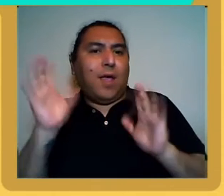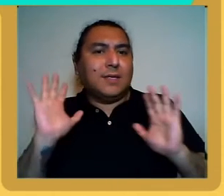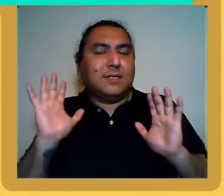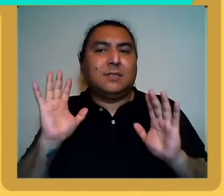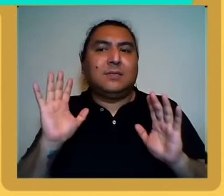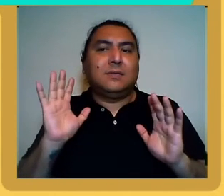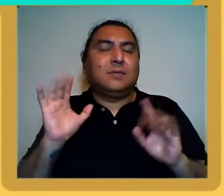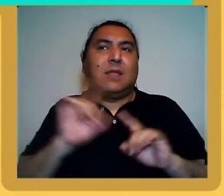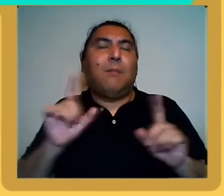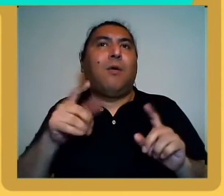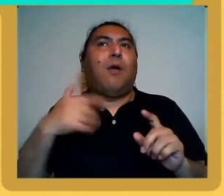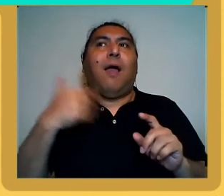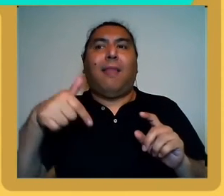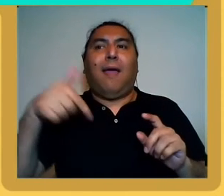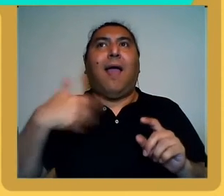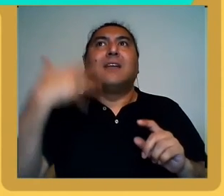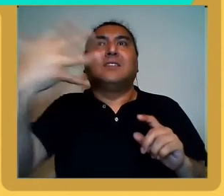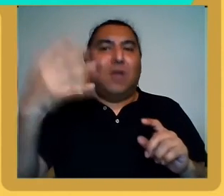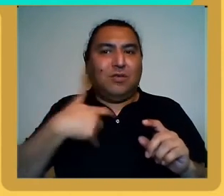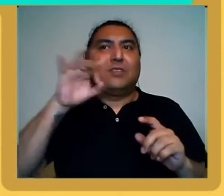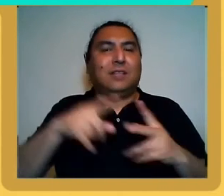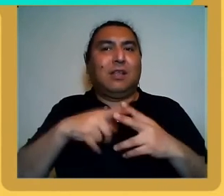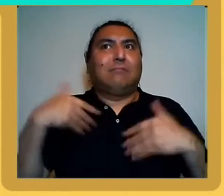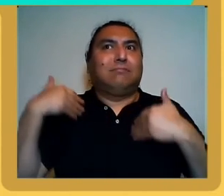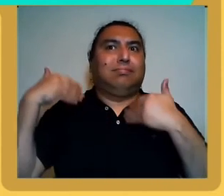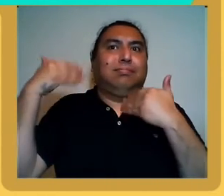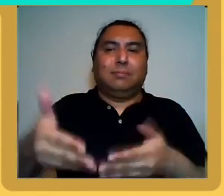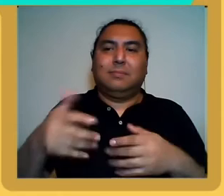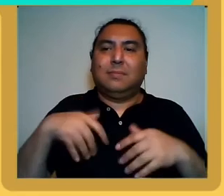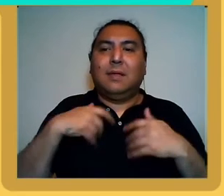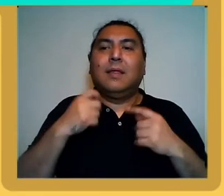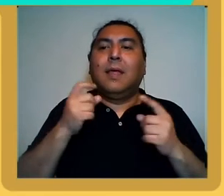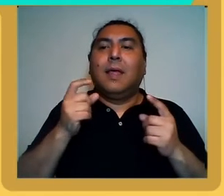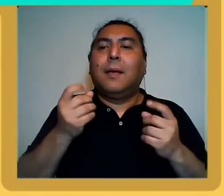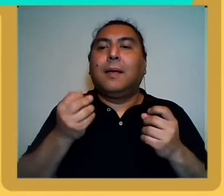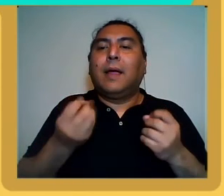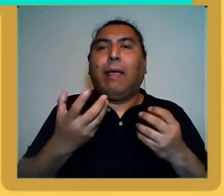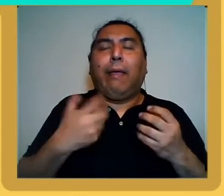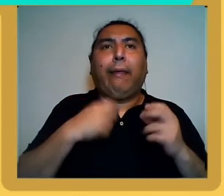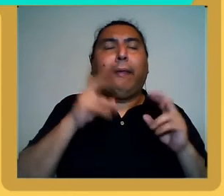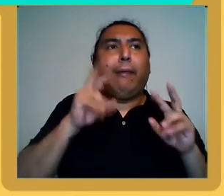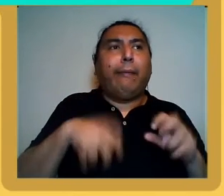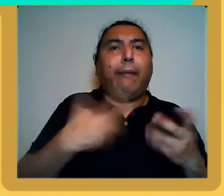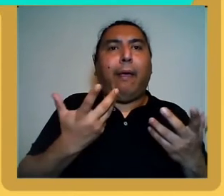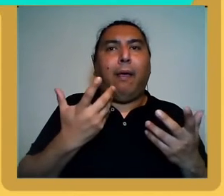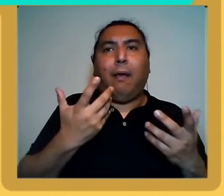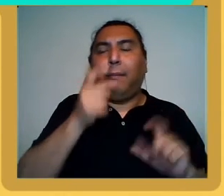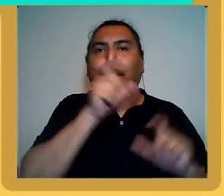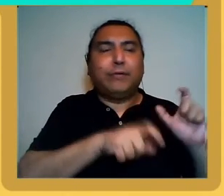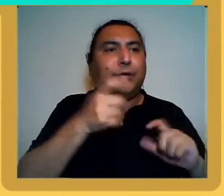años, donde todavía el tema humano prevalecía sobre la tecnología, o sea, eso era